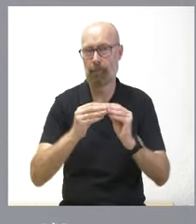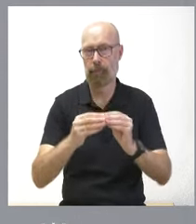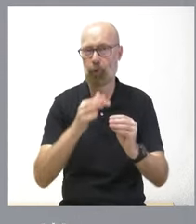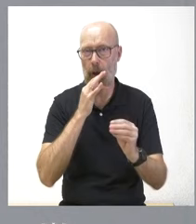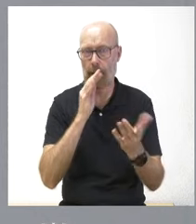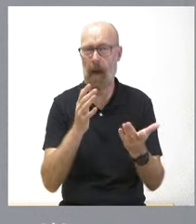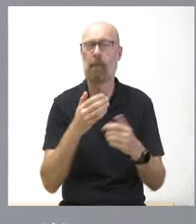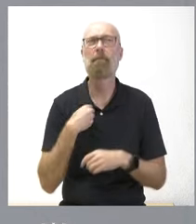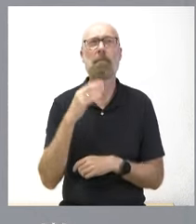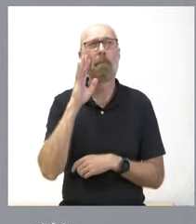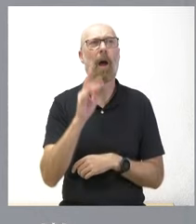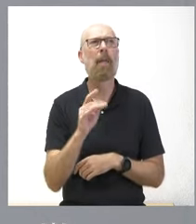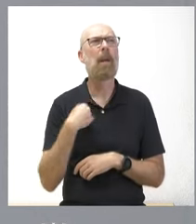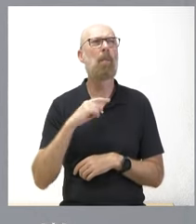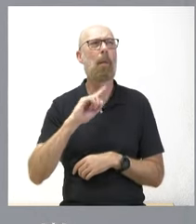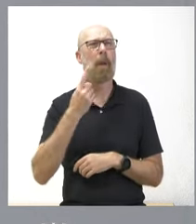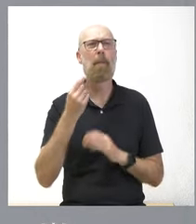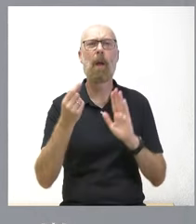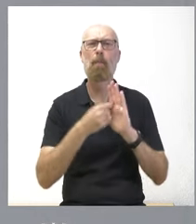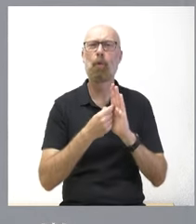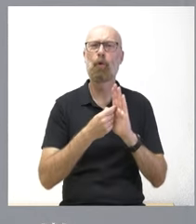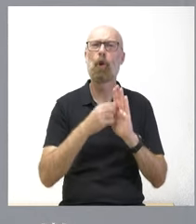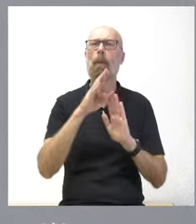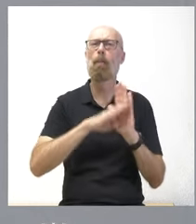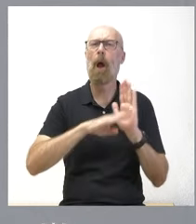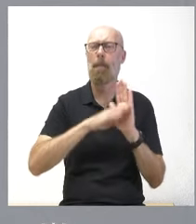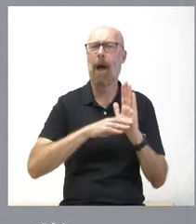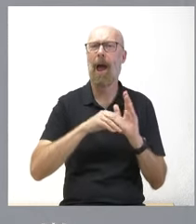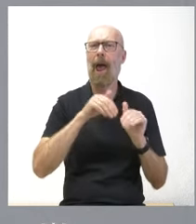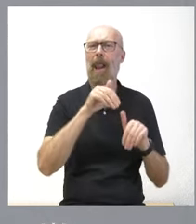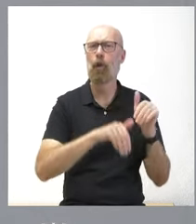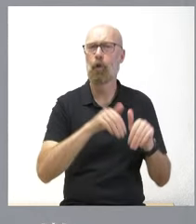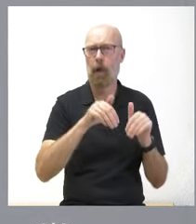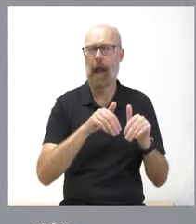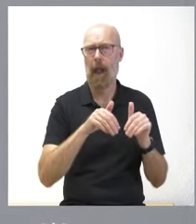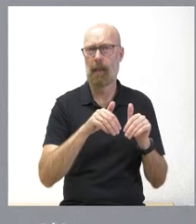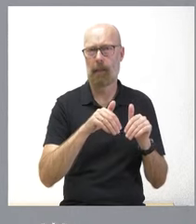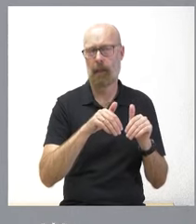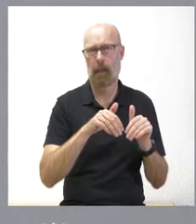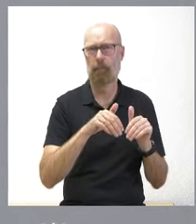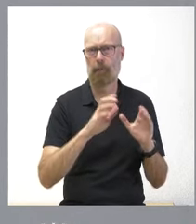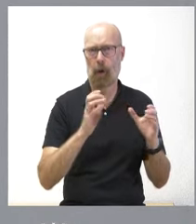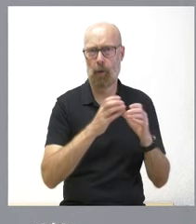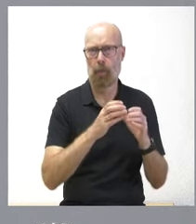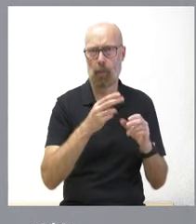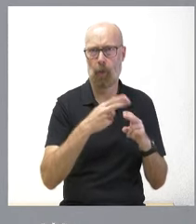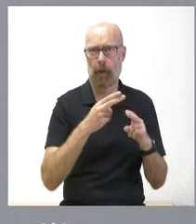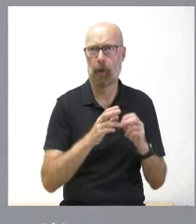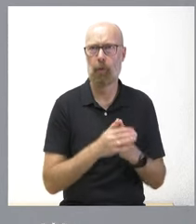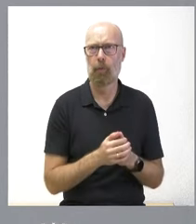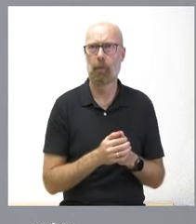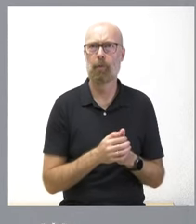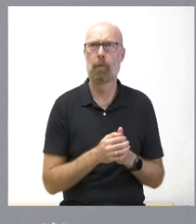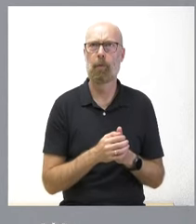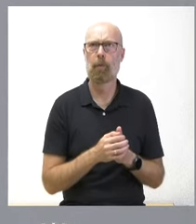primer punto del programa electoral del partido que ganó las elecciones autonómicas y que pues sustenta